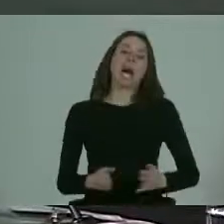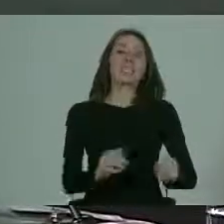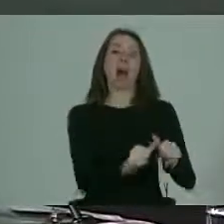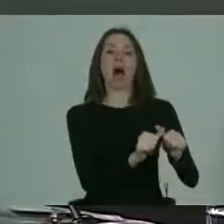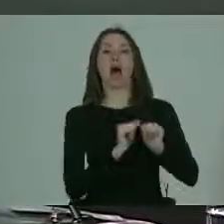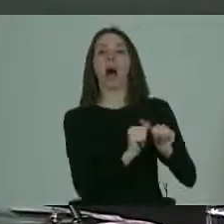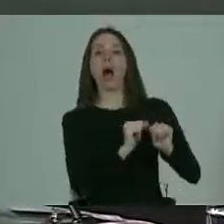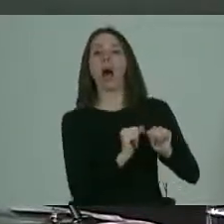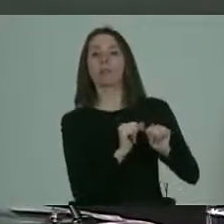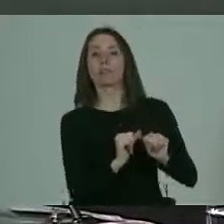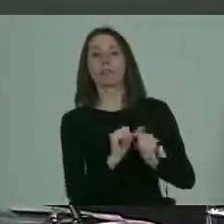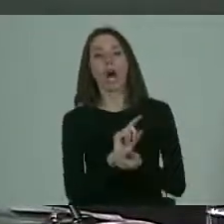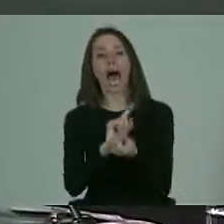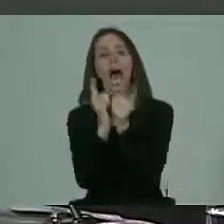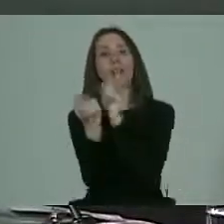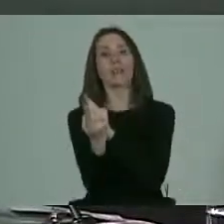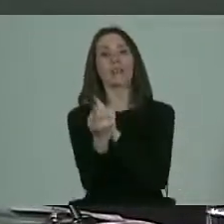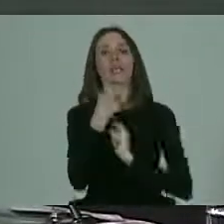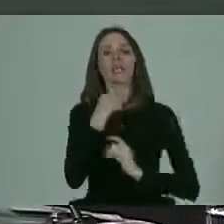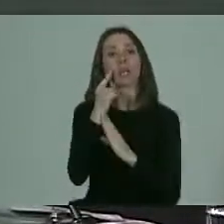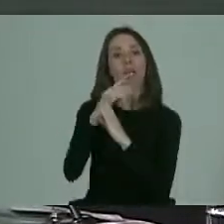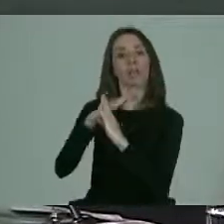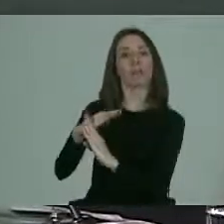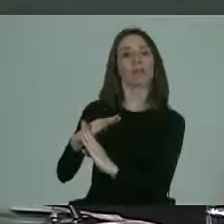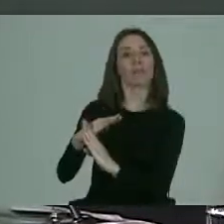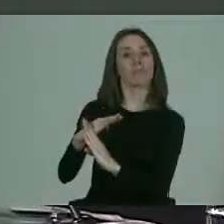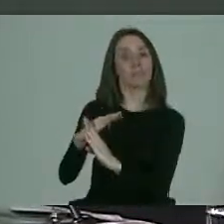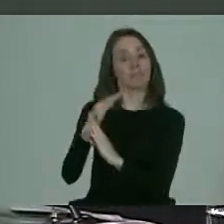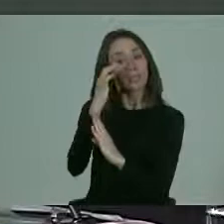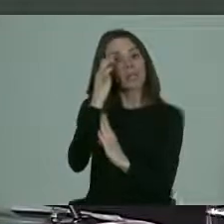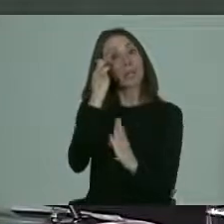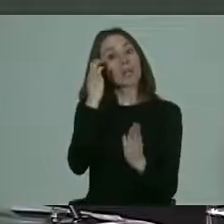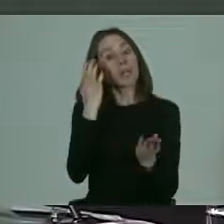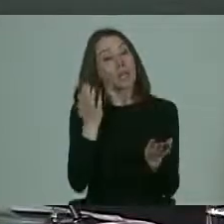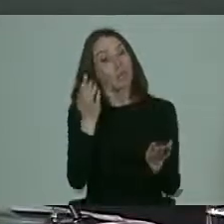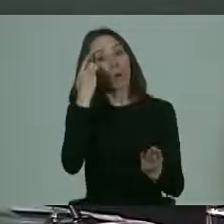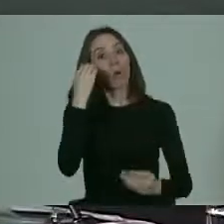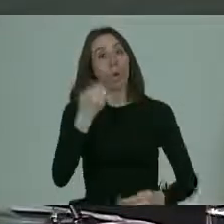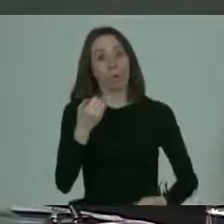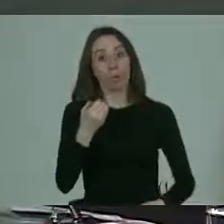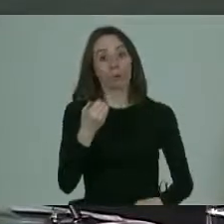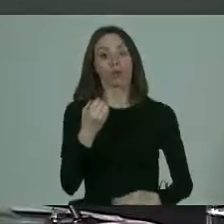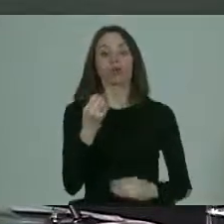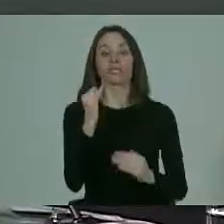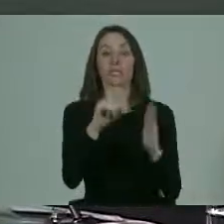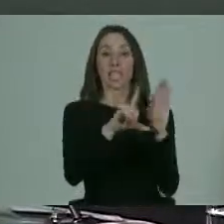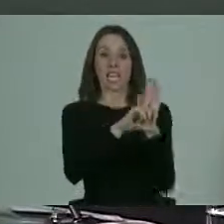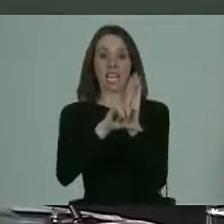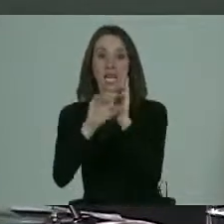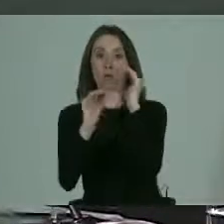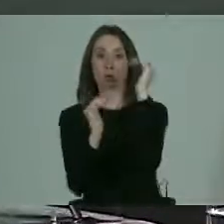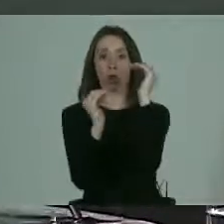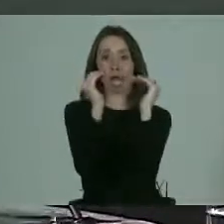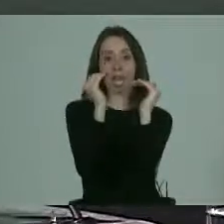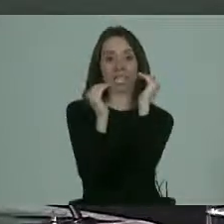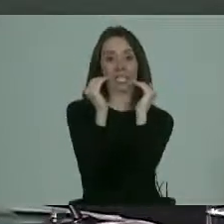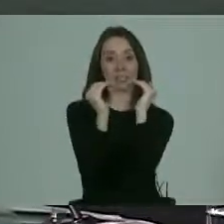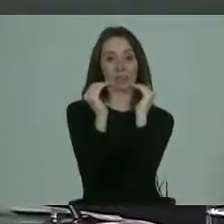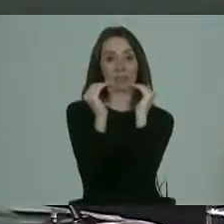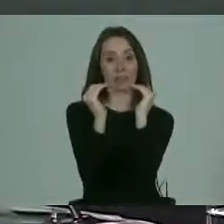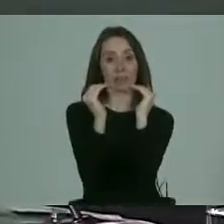una situación contraria a lo que se pretende. Y obviamente que teniendo un equilibrio legislativo en esta materia,